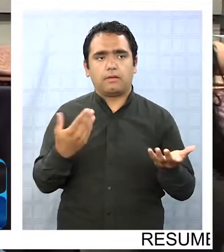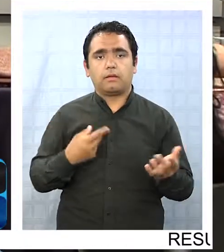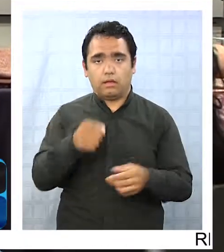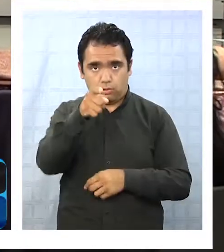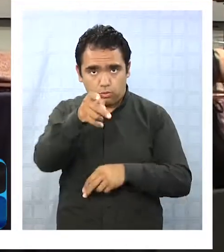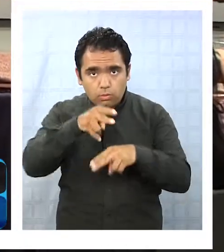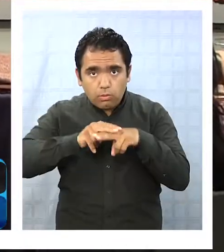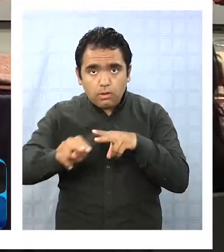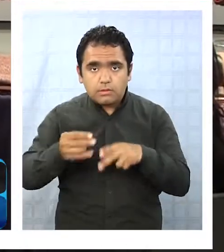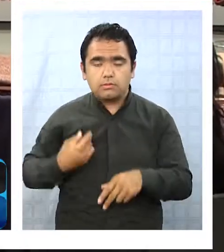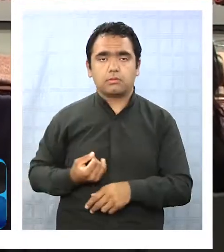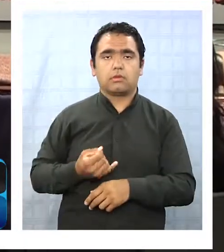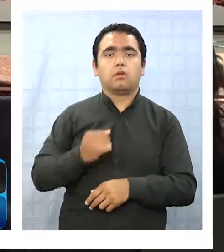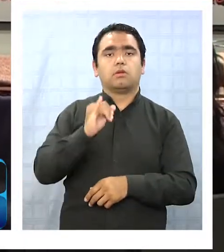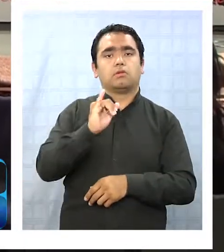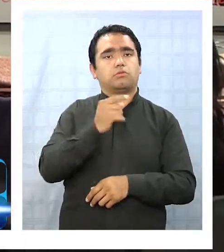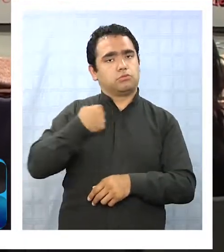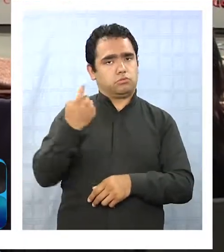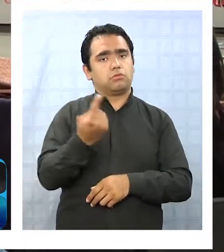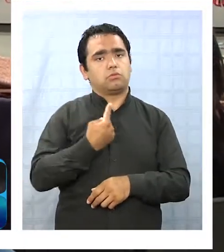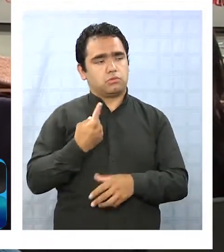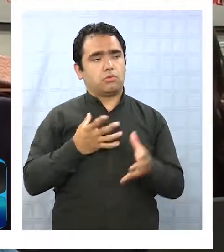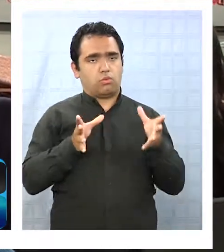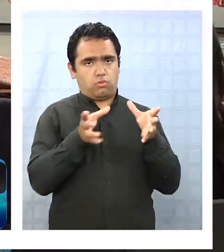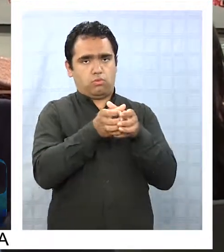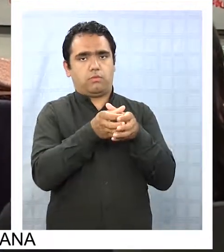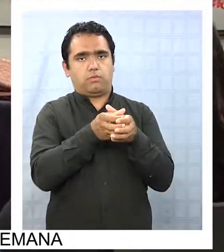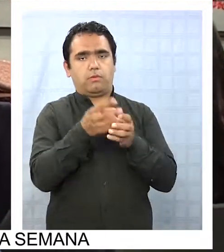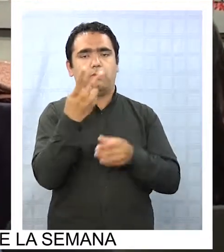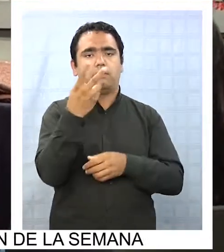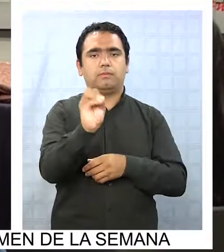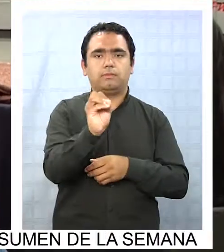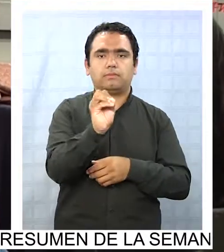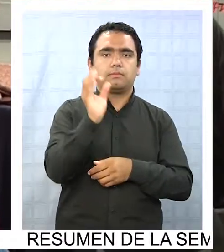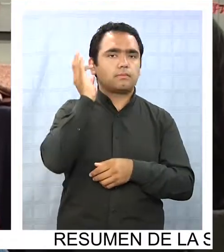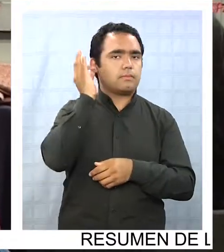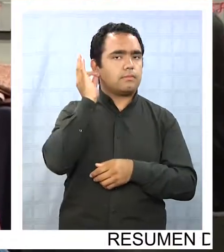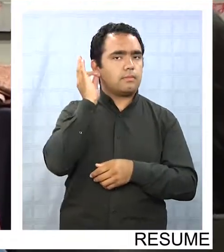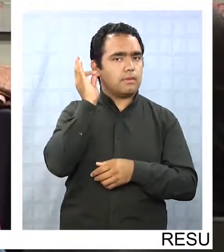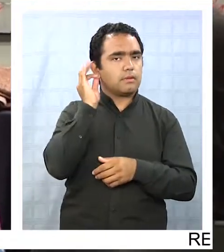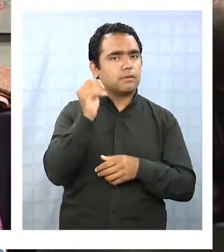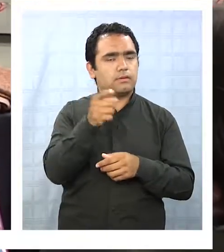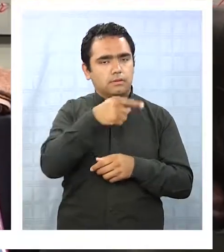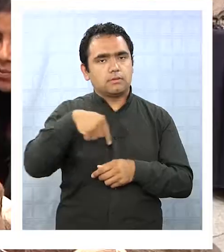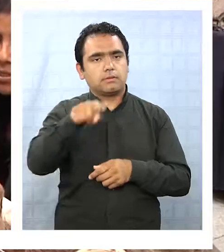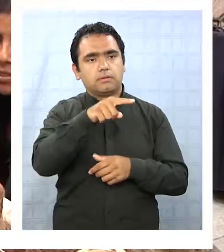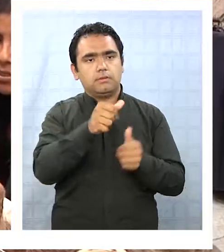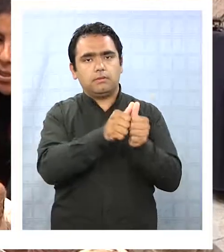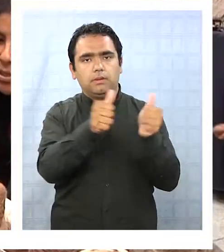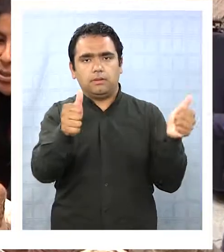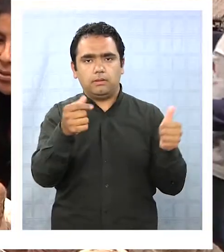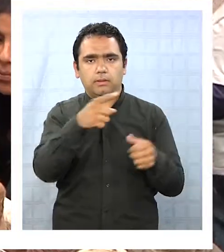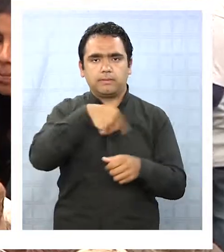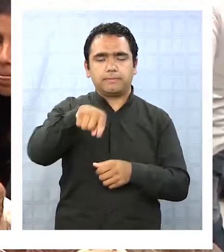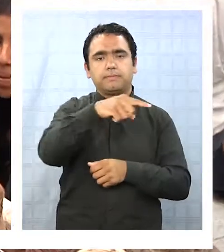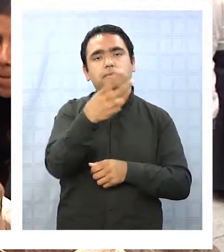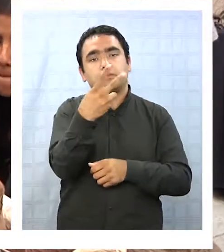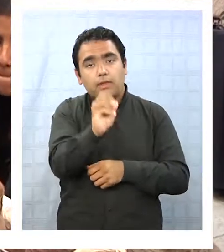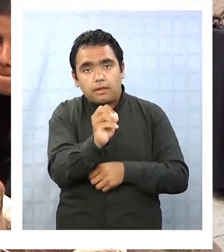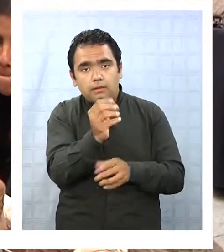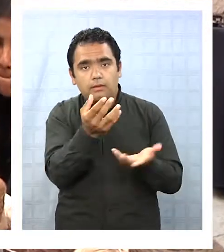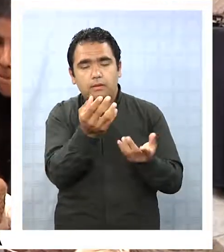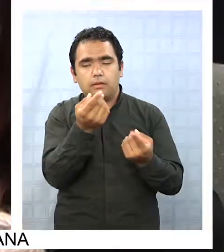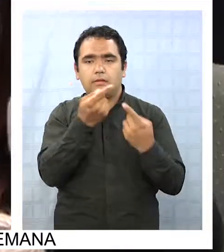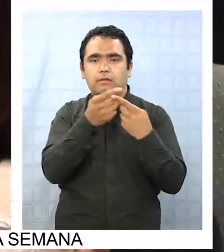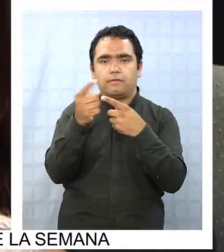lo hace usted? Es que somos una agrupación, trabajamos veinte socios. ¿Veinte socios? De las ventas socias trabajamos en